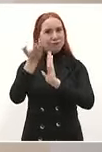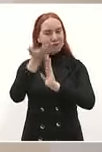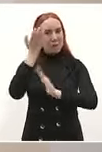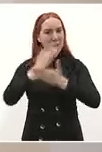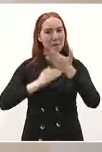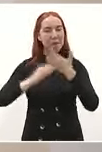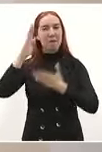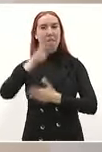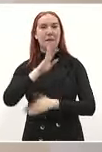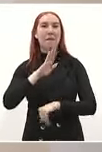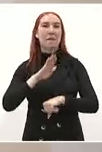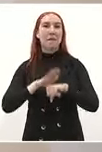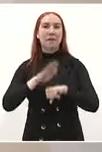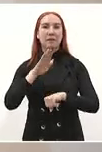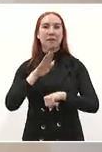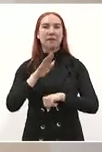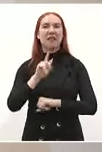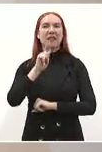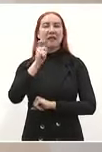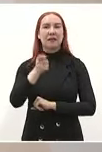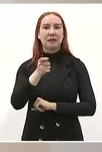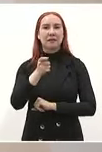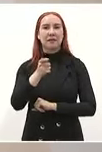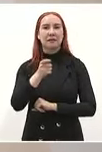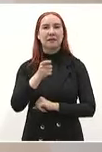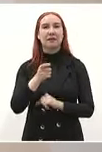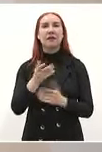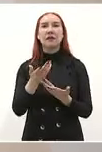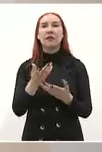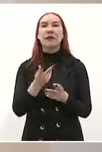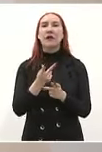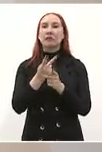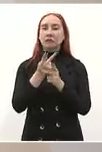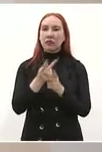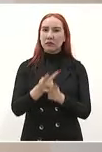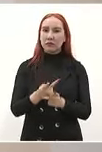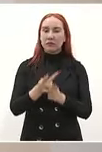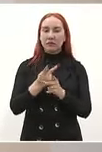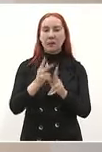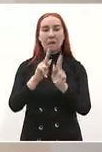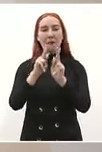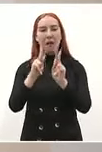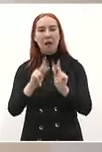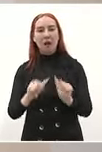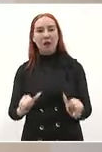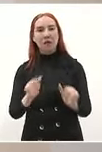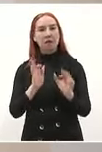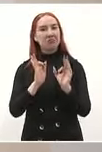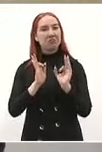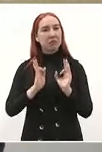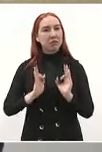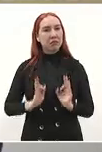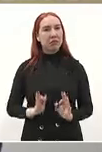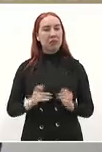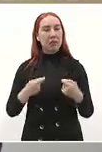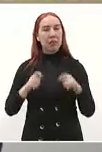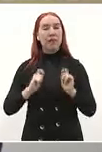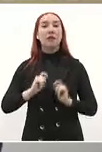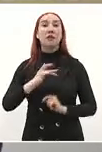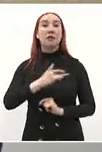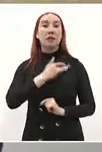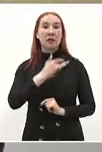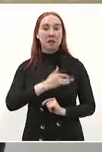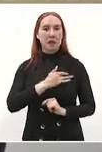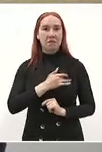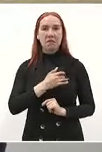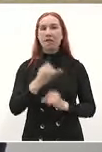paz tranquilidad lo mismo lo que tiene que ver